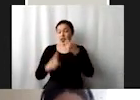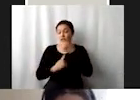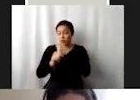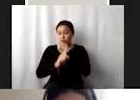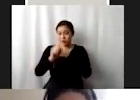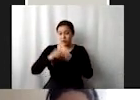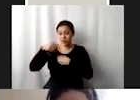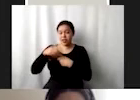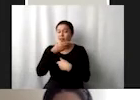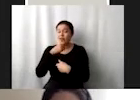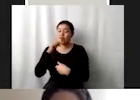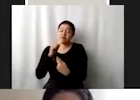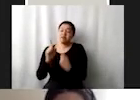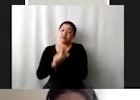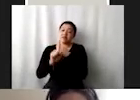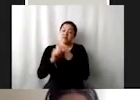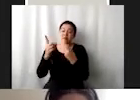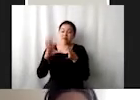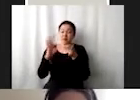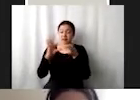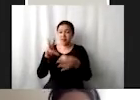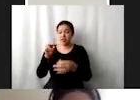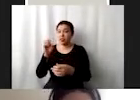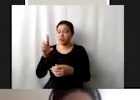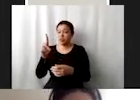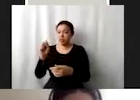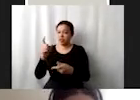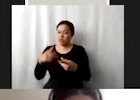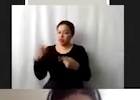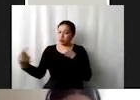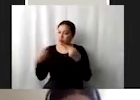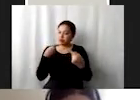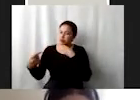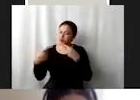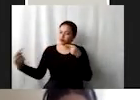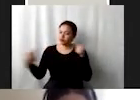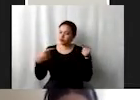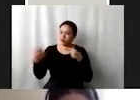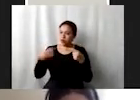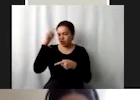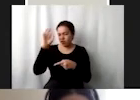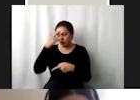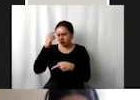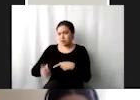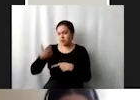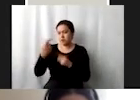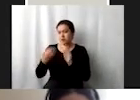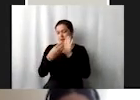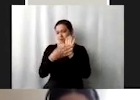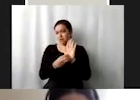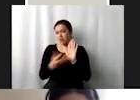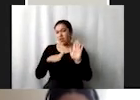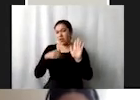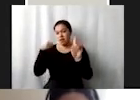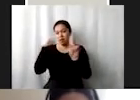con la cuestión de género, este fue un ODS muy peleado, yo recuerdo que cuando salió el primer borrador había metas que